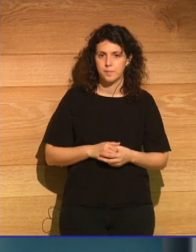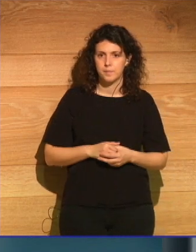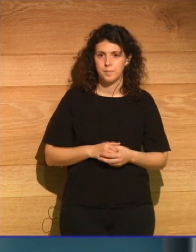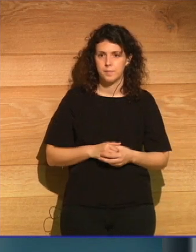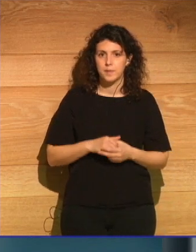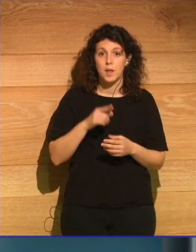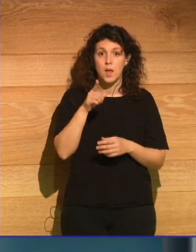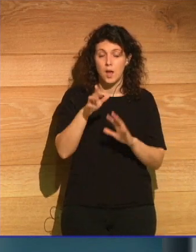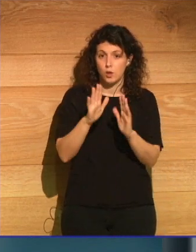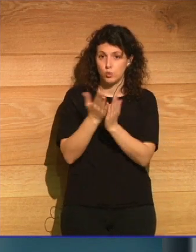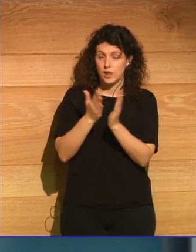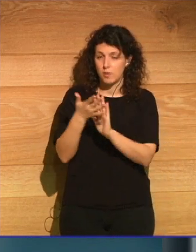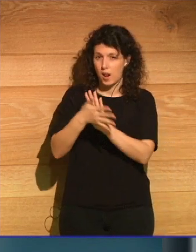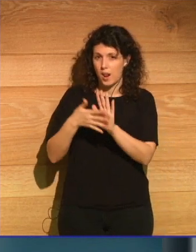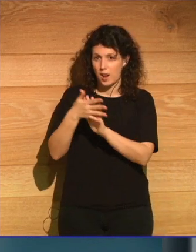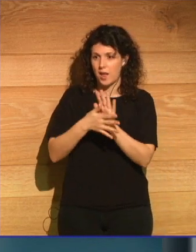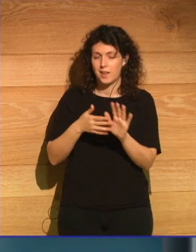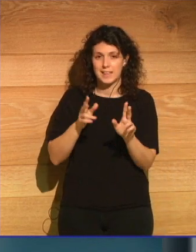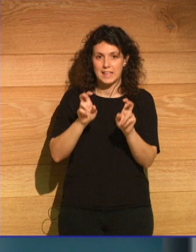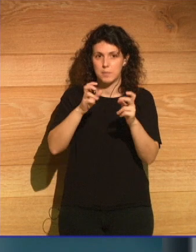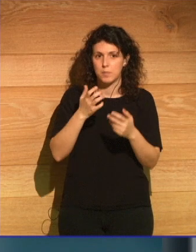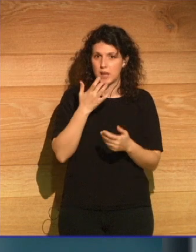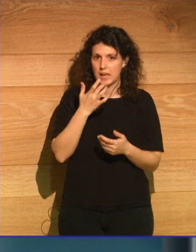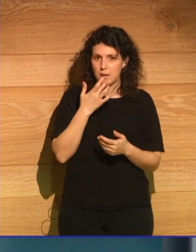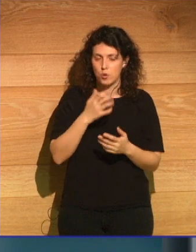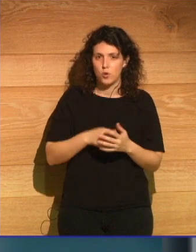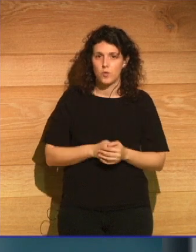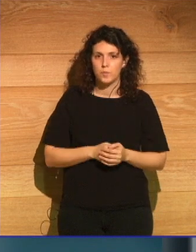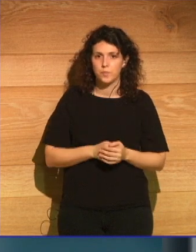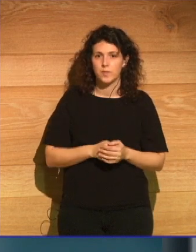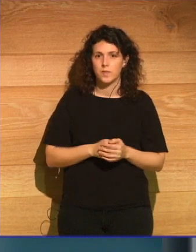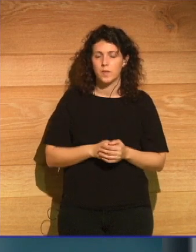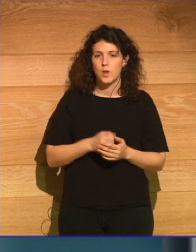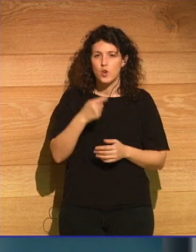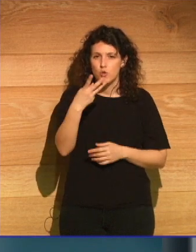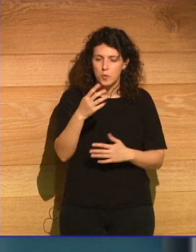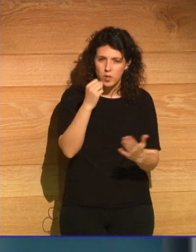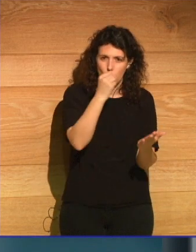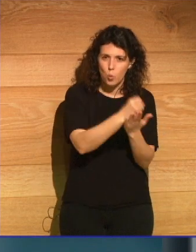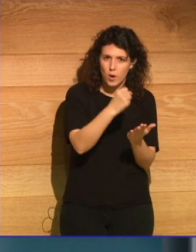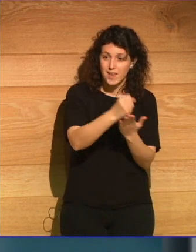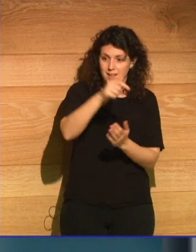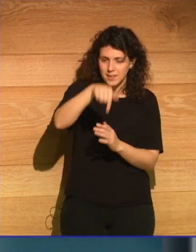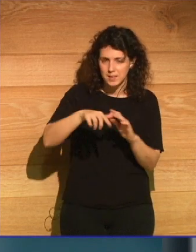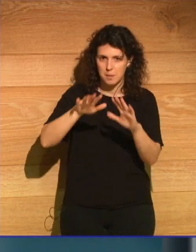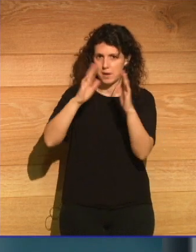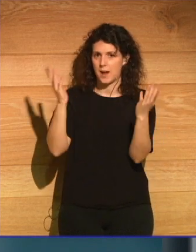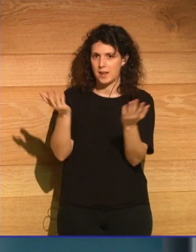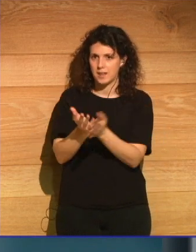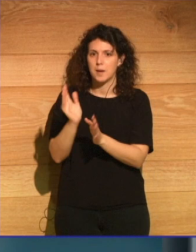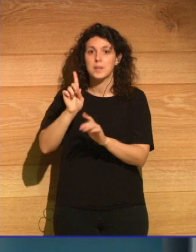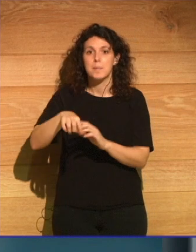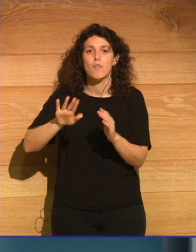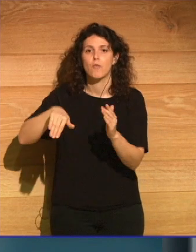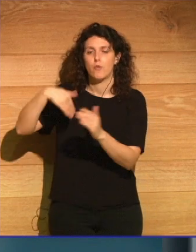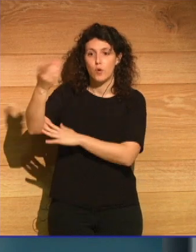Tu libro habla de las cantidades de huellas que estamos dejando en este planeta, pero también fuera